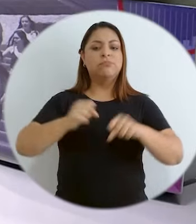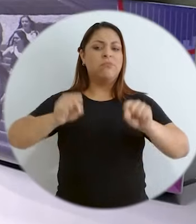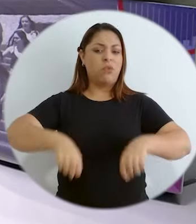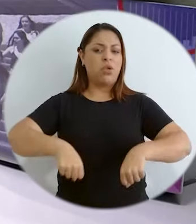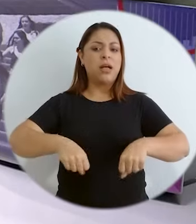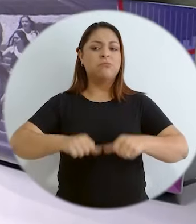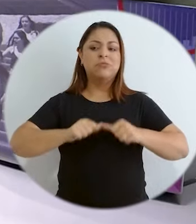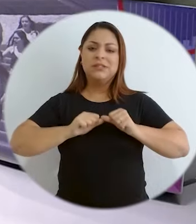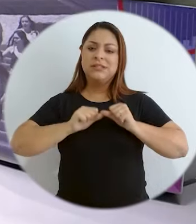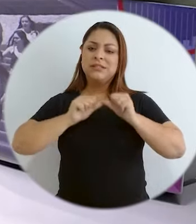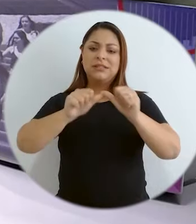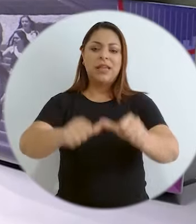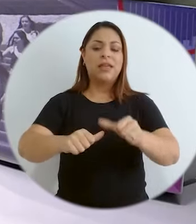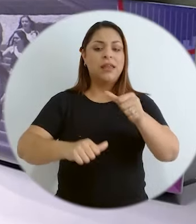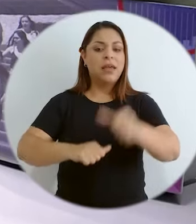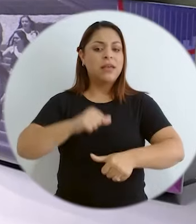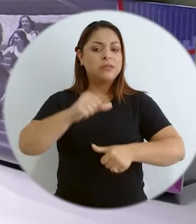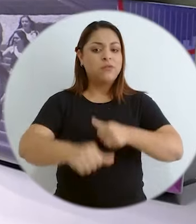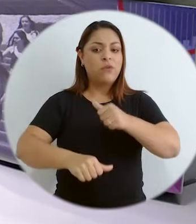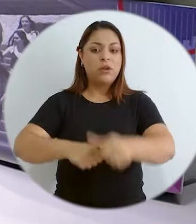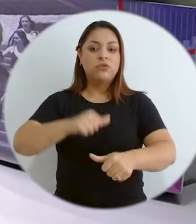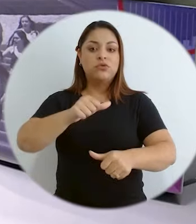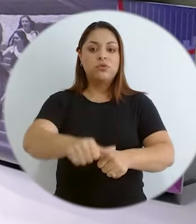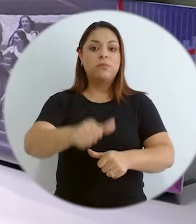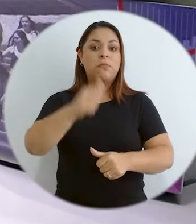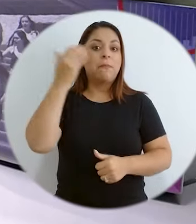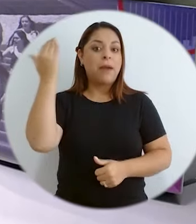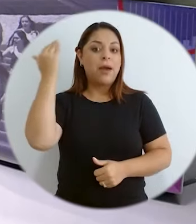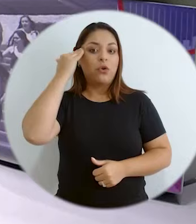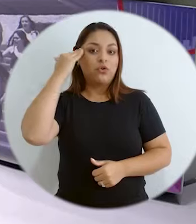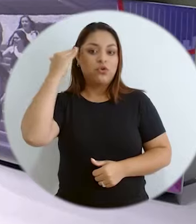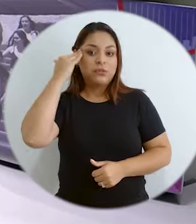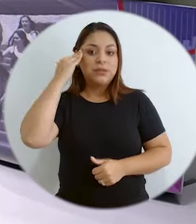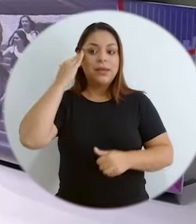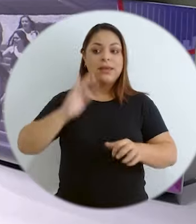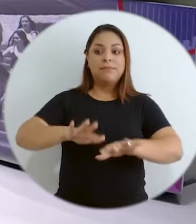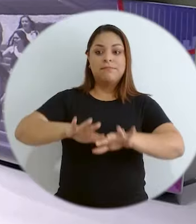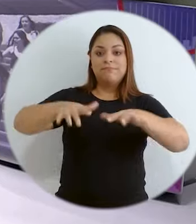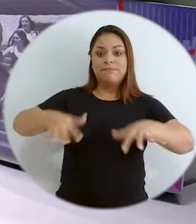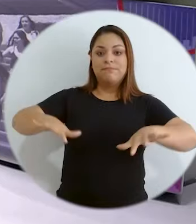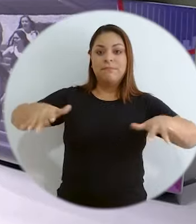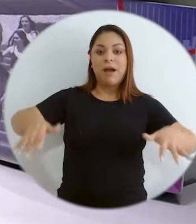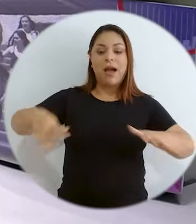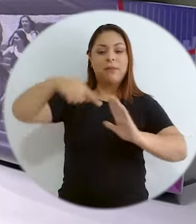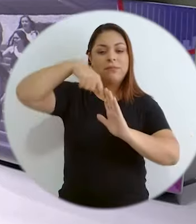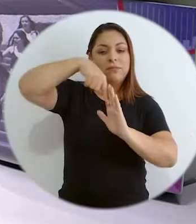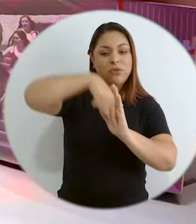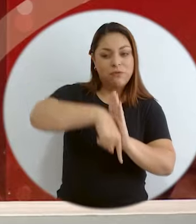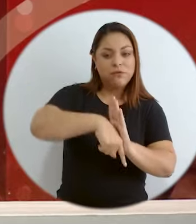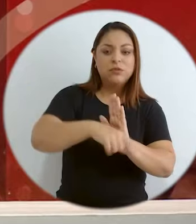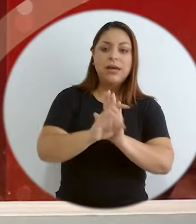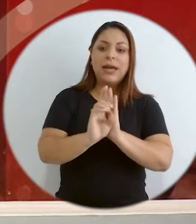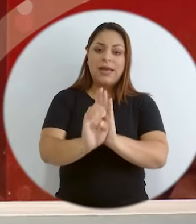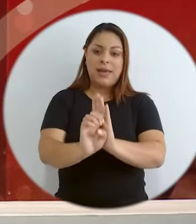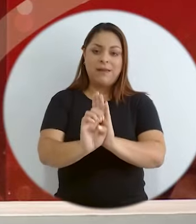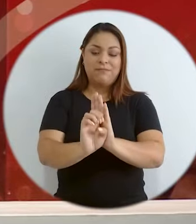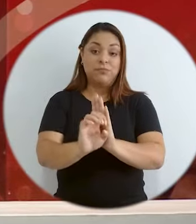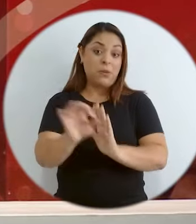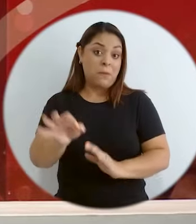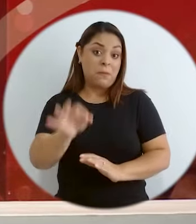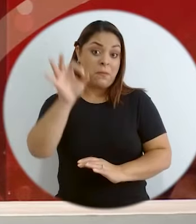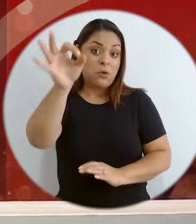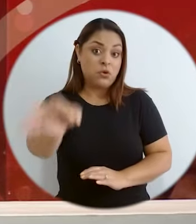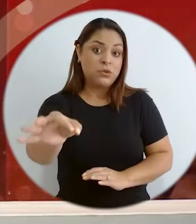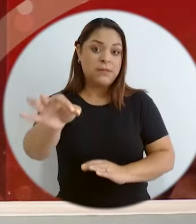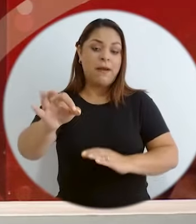internacional podemos continuar esfuerzos para conocer nuestros mares profundos,